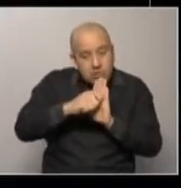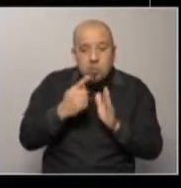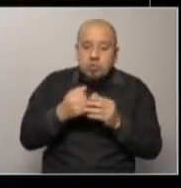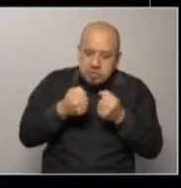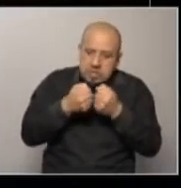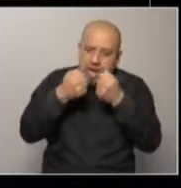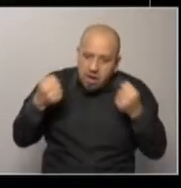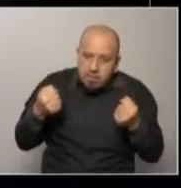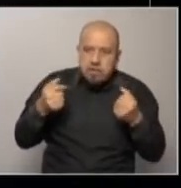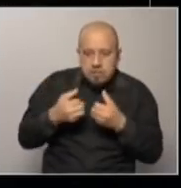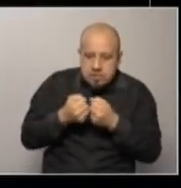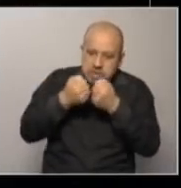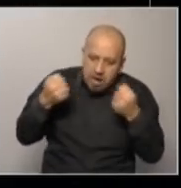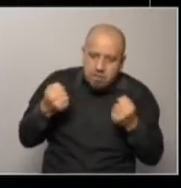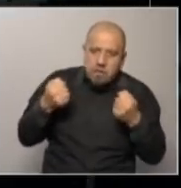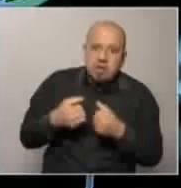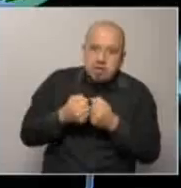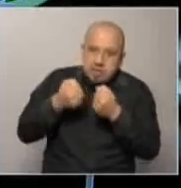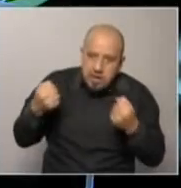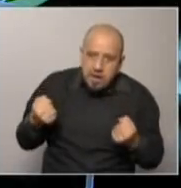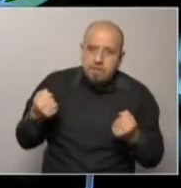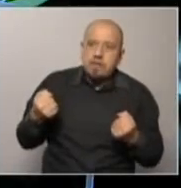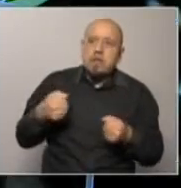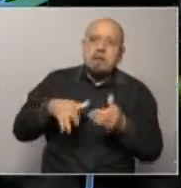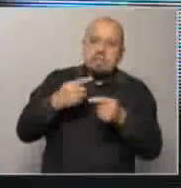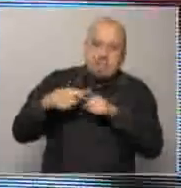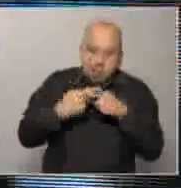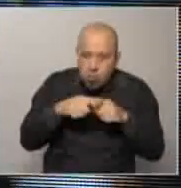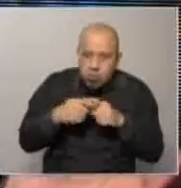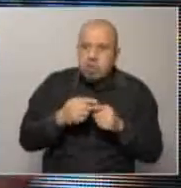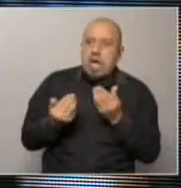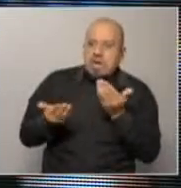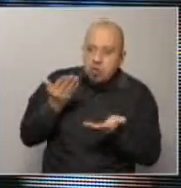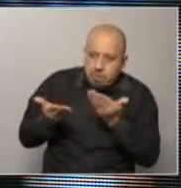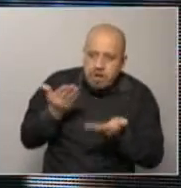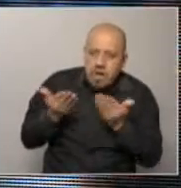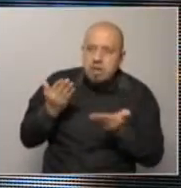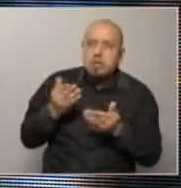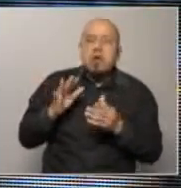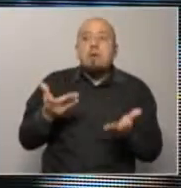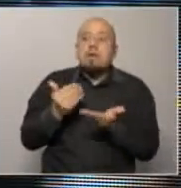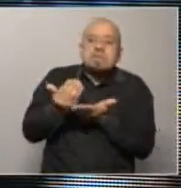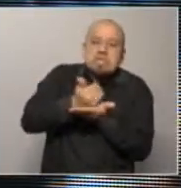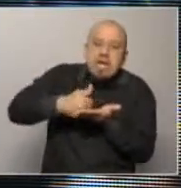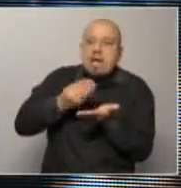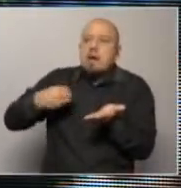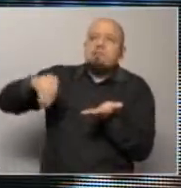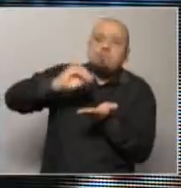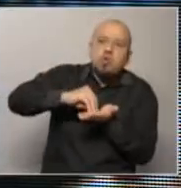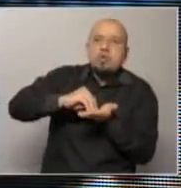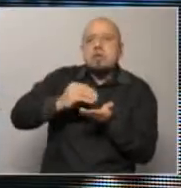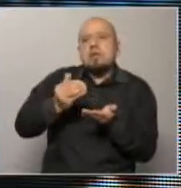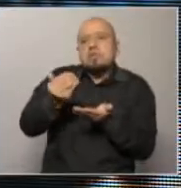ordenado, cada inciso es un ministerio, y ahí hay que compararlo con lo que tenía, cuánto se le quita, y mirar, bueno,